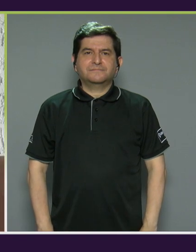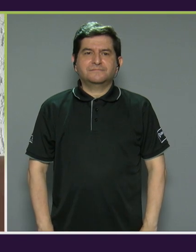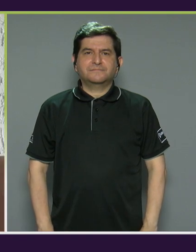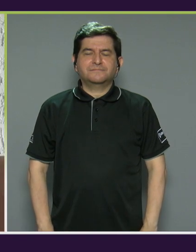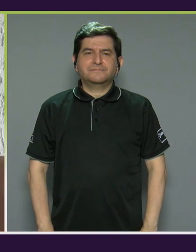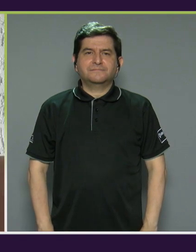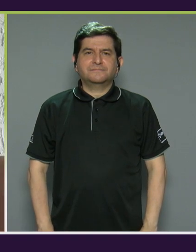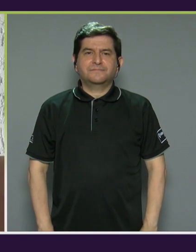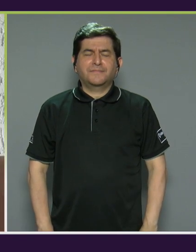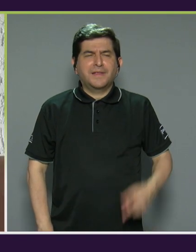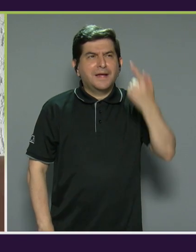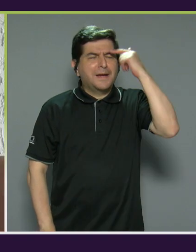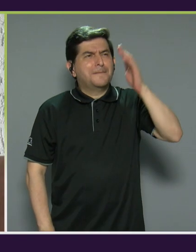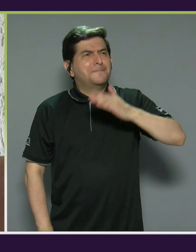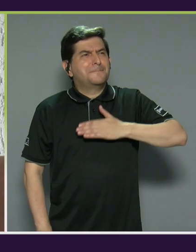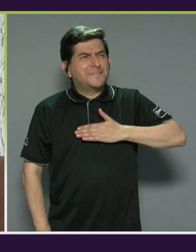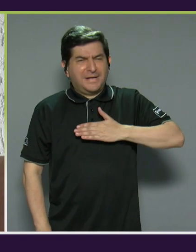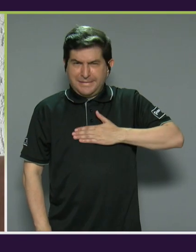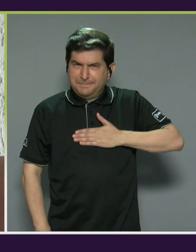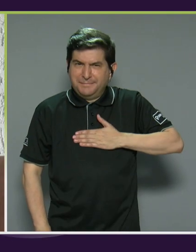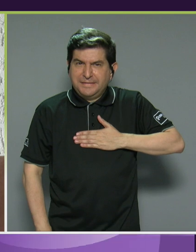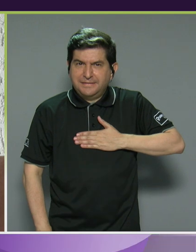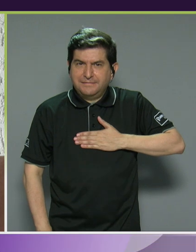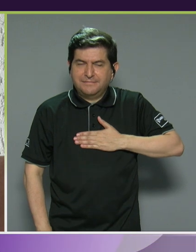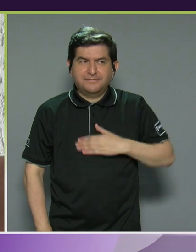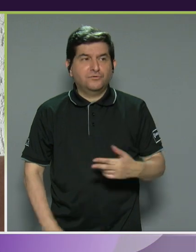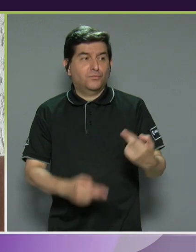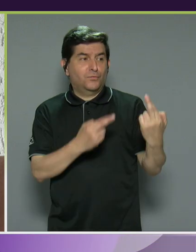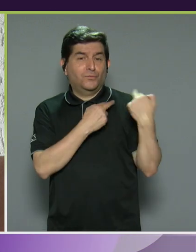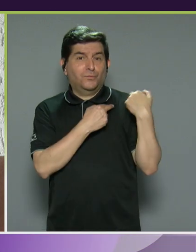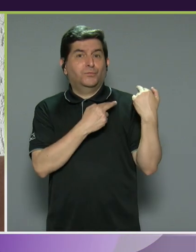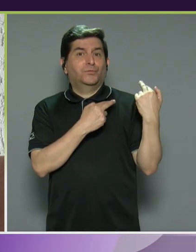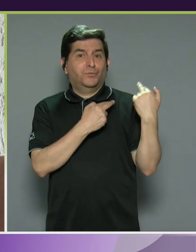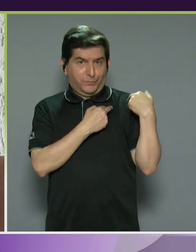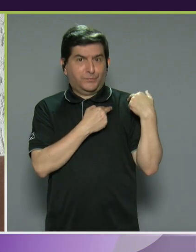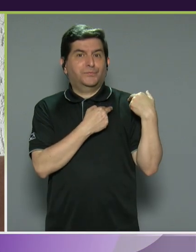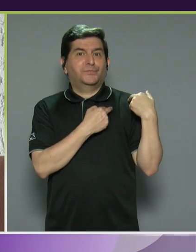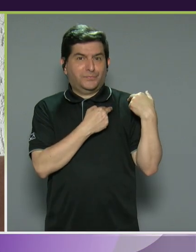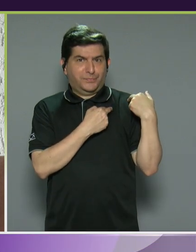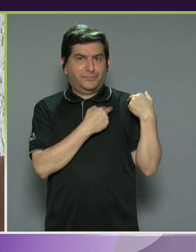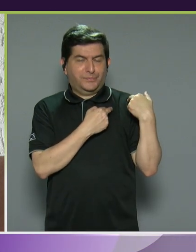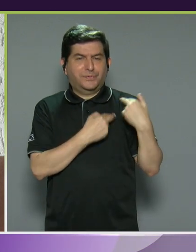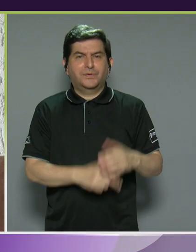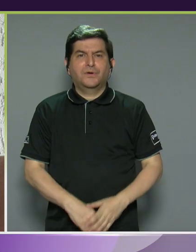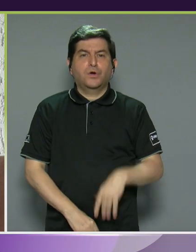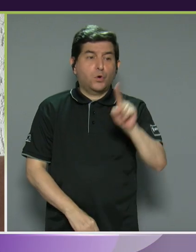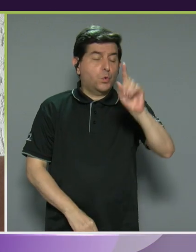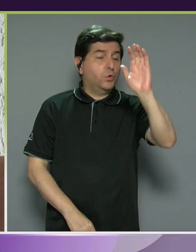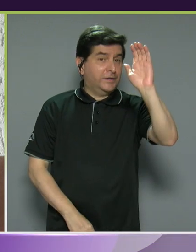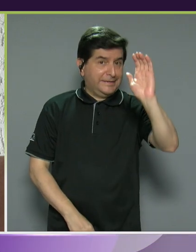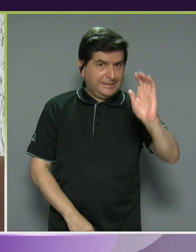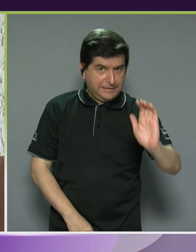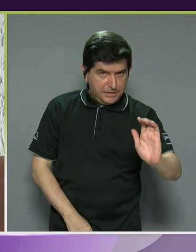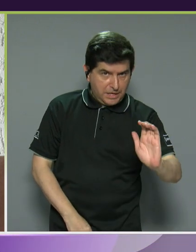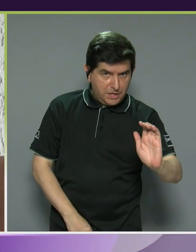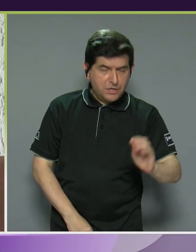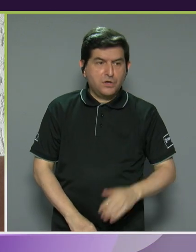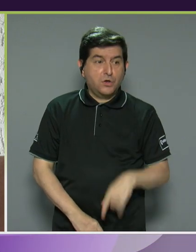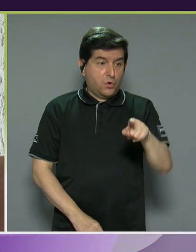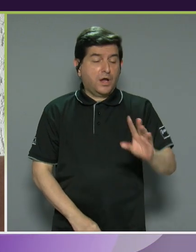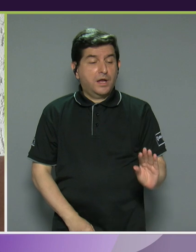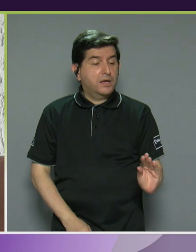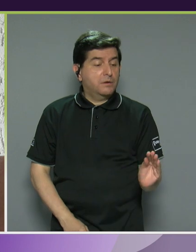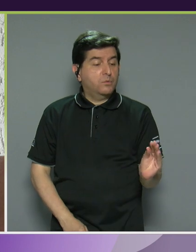Bueno, para mí es la responsabilidad de tener a un niño que va a ir